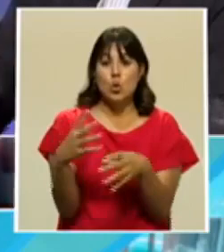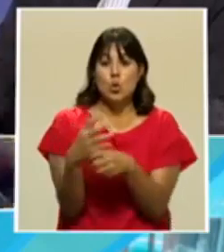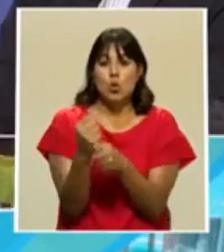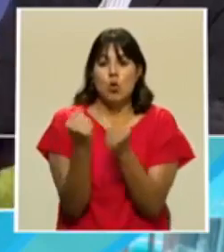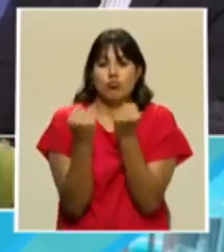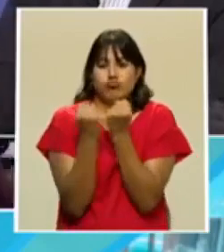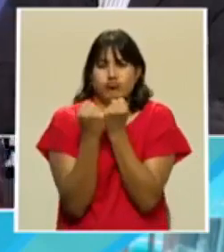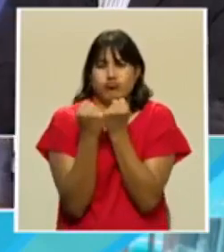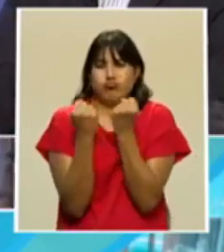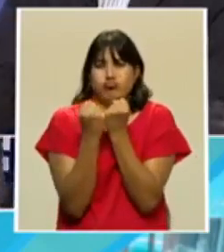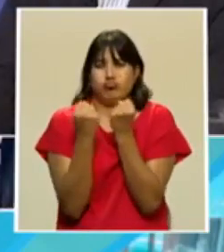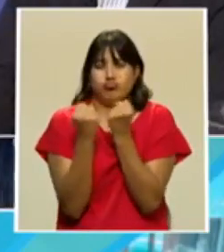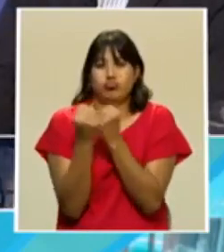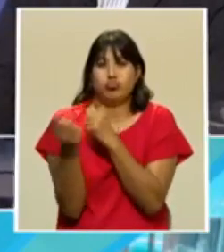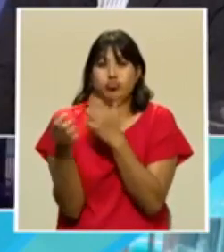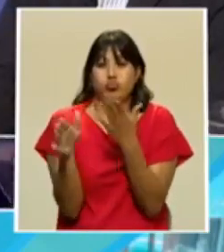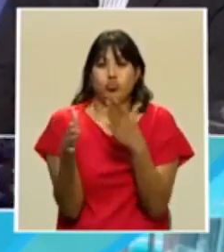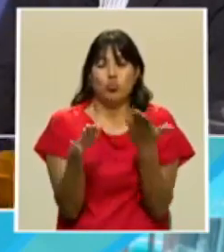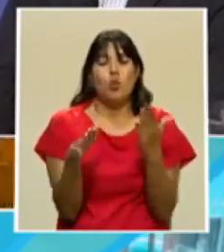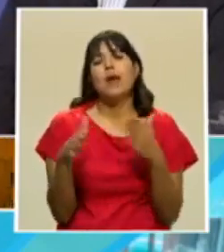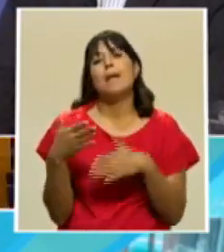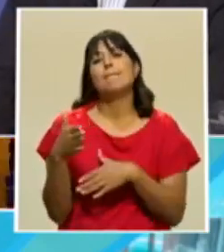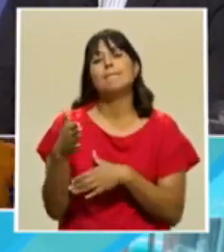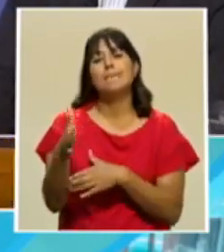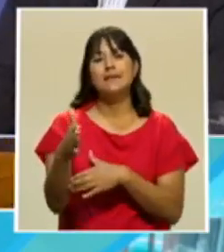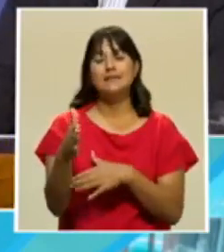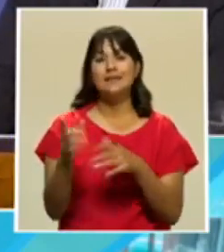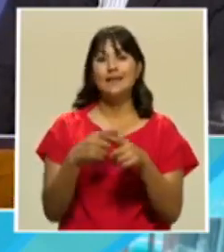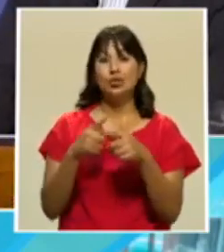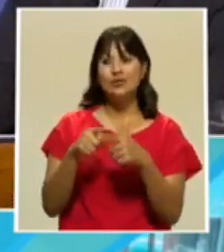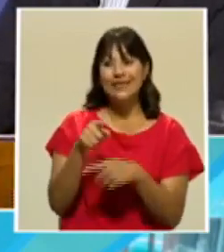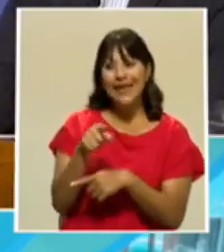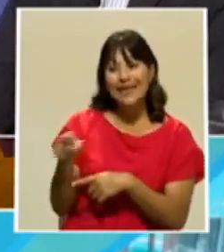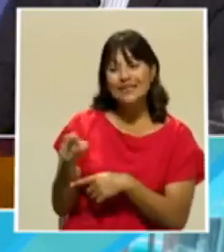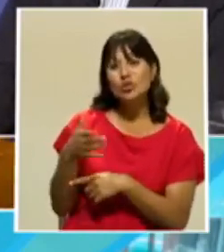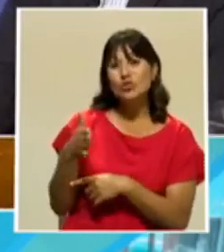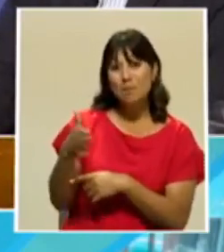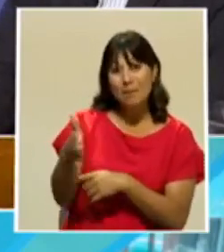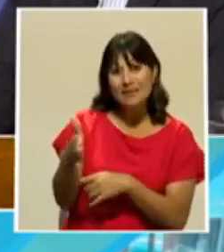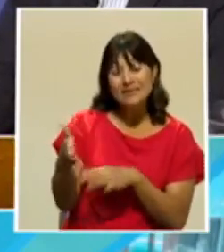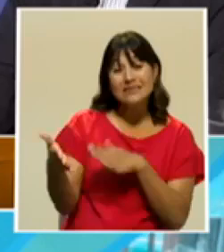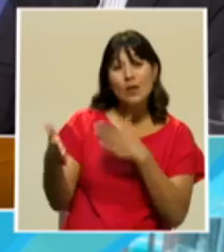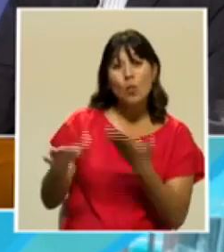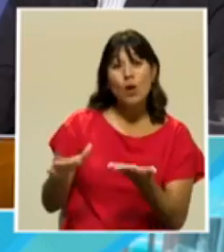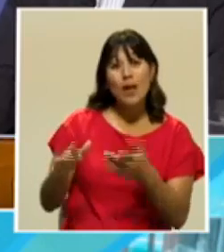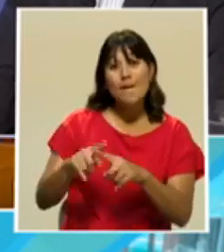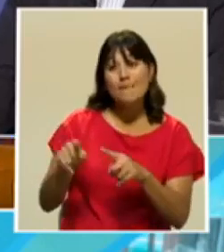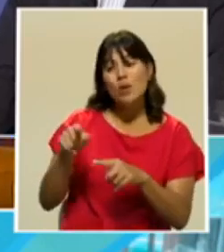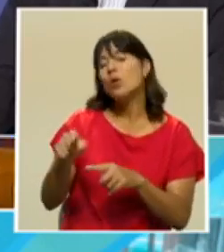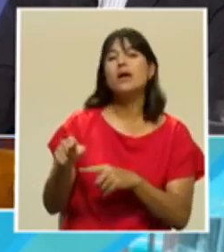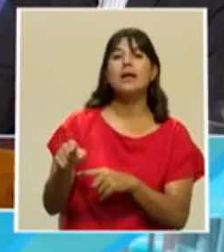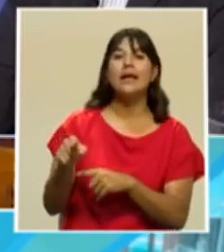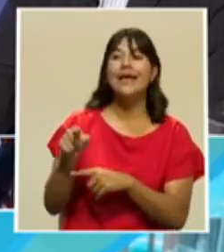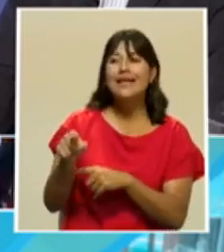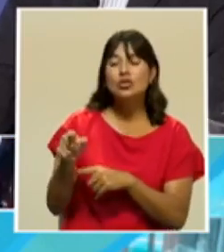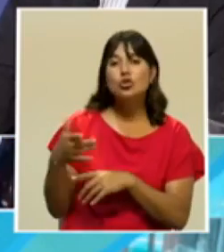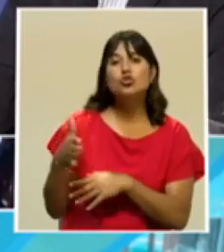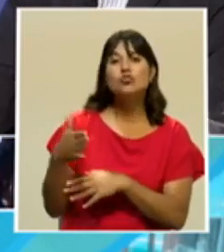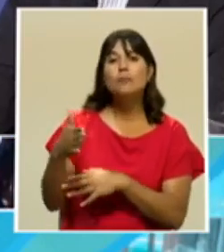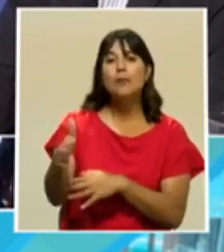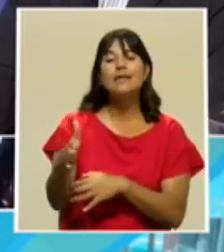muertos y estos peces son la base de la pesca artesanal. Estos